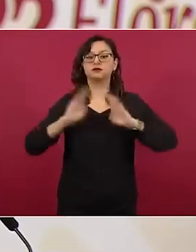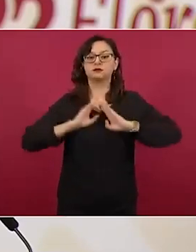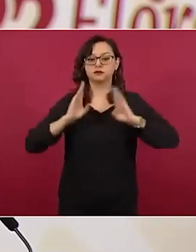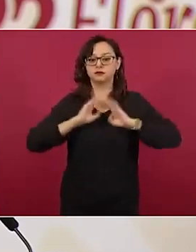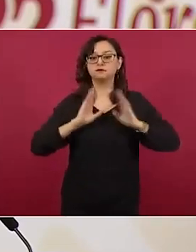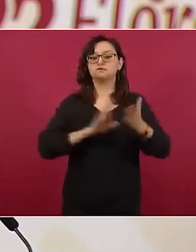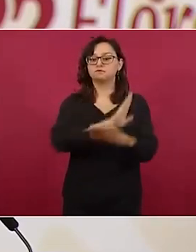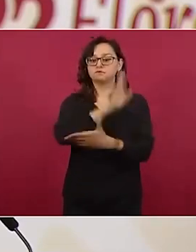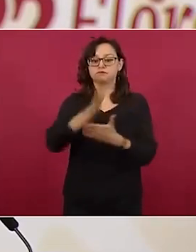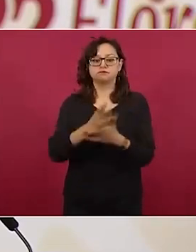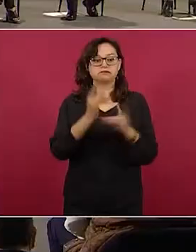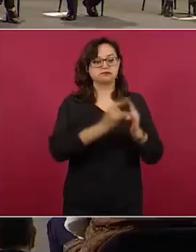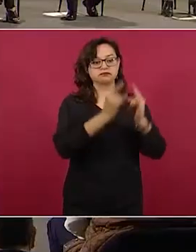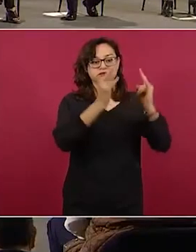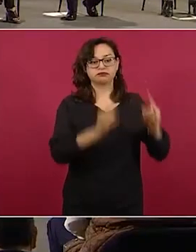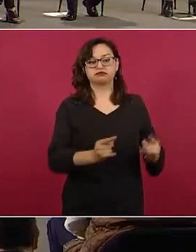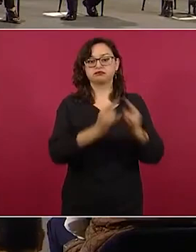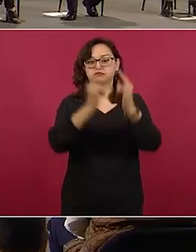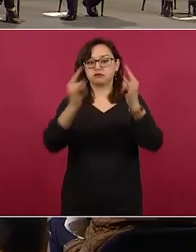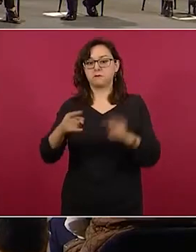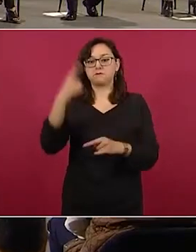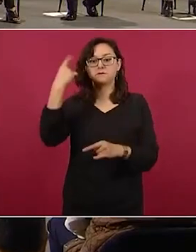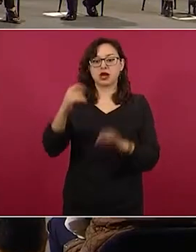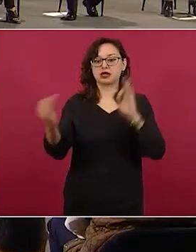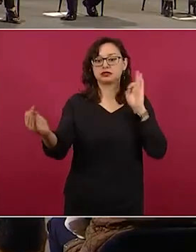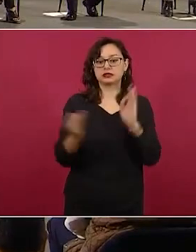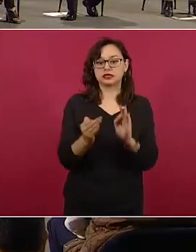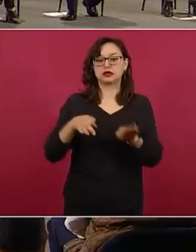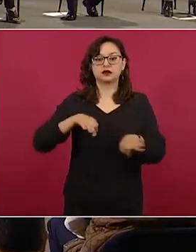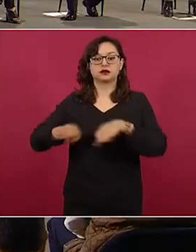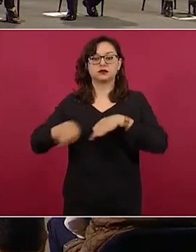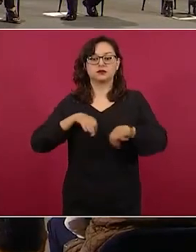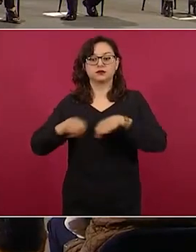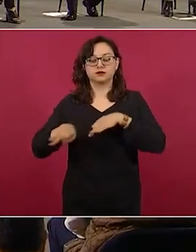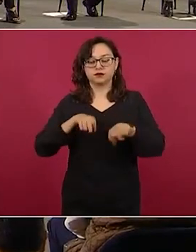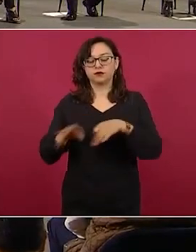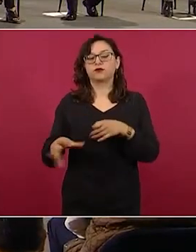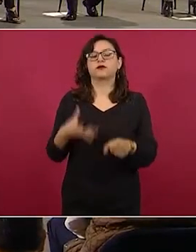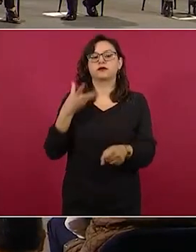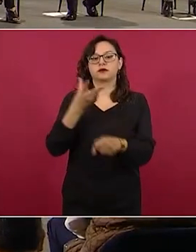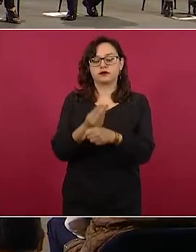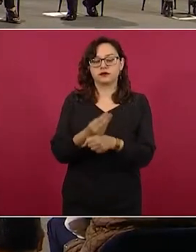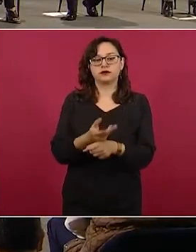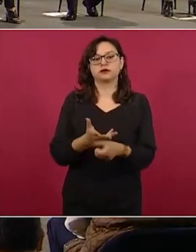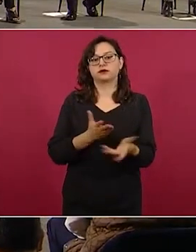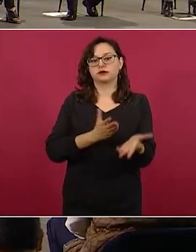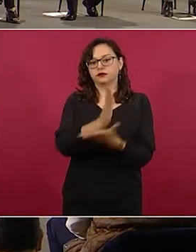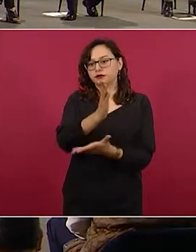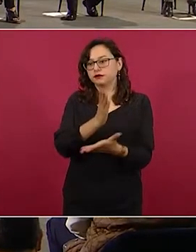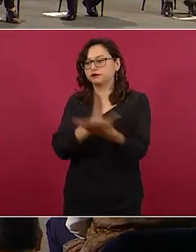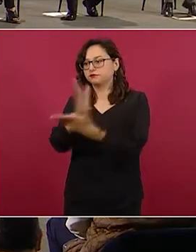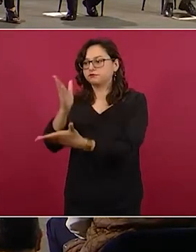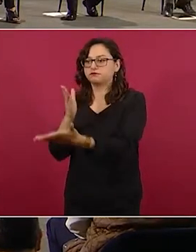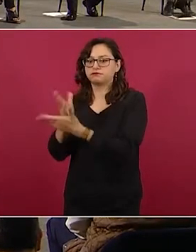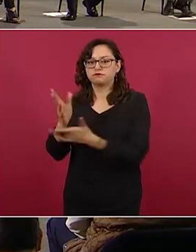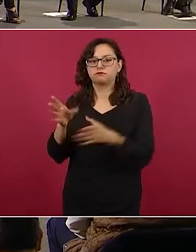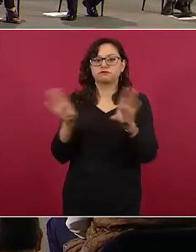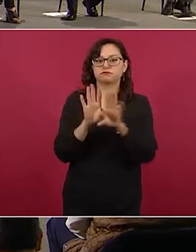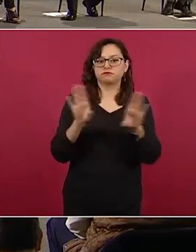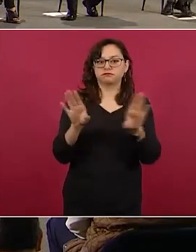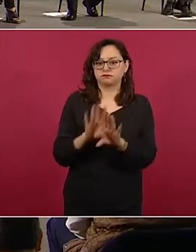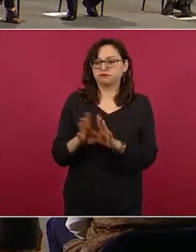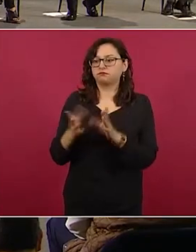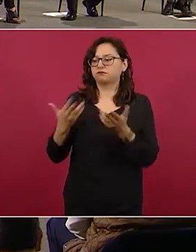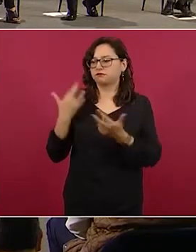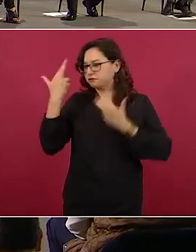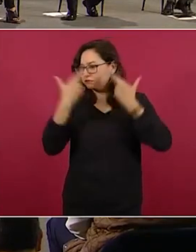en instalaciones mitiales muy próximas al trazo de la vía. Estamos habilitando accesos hacia los trazos para poder hacer